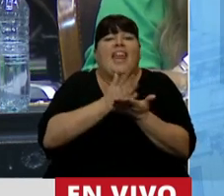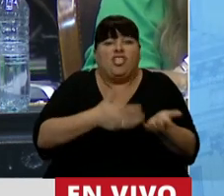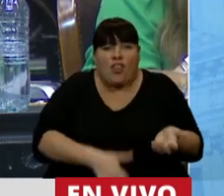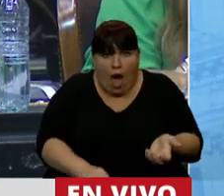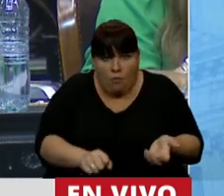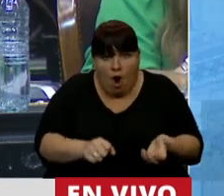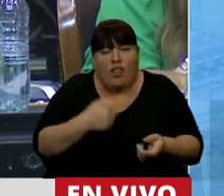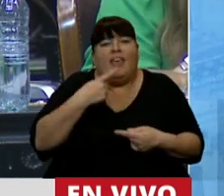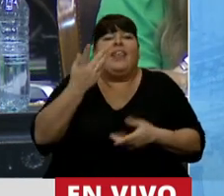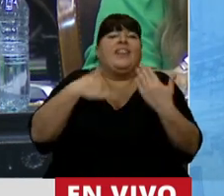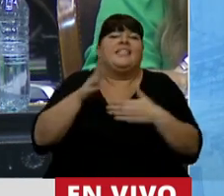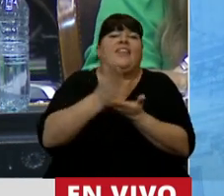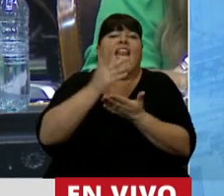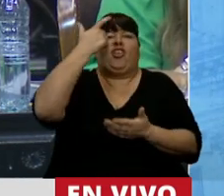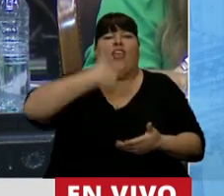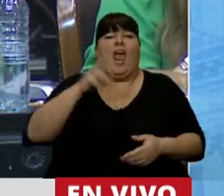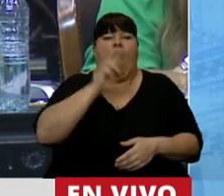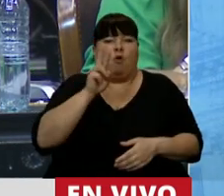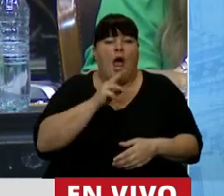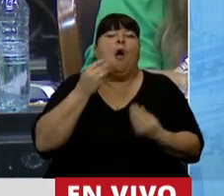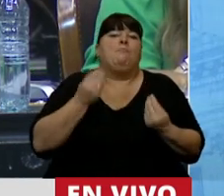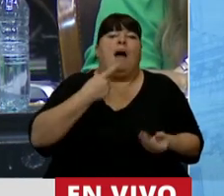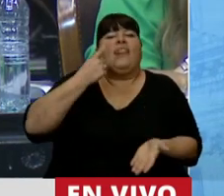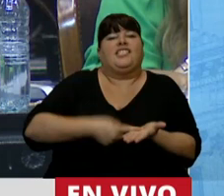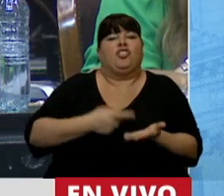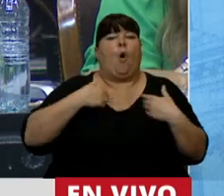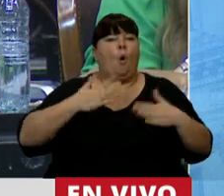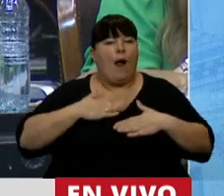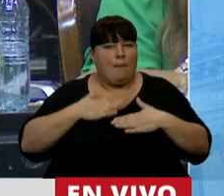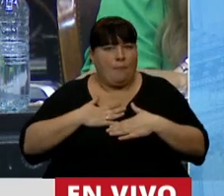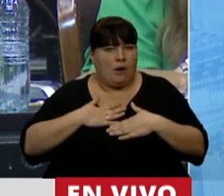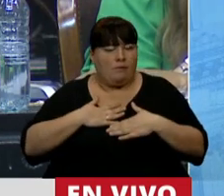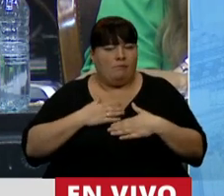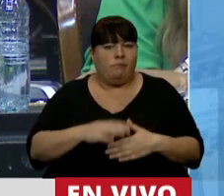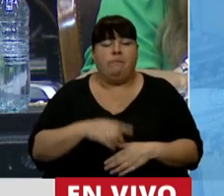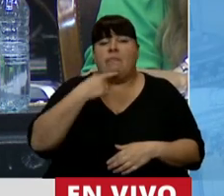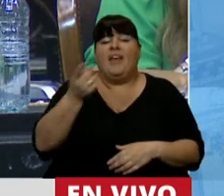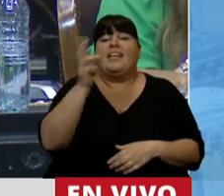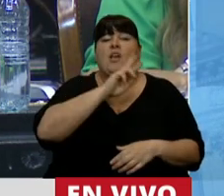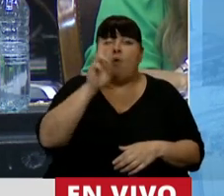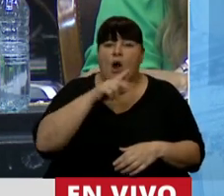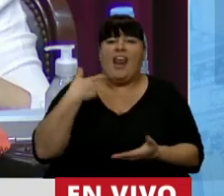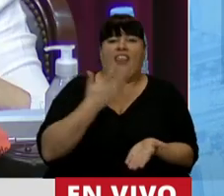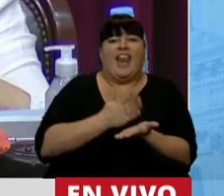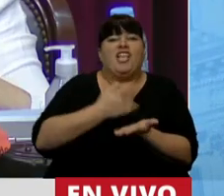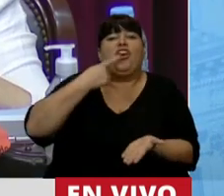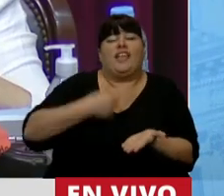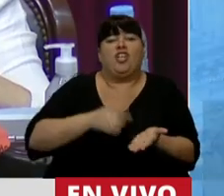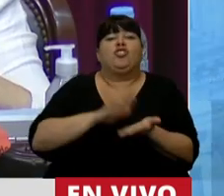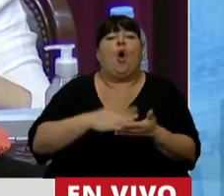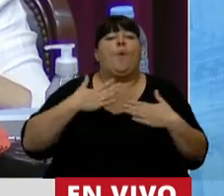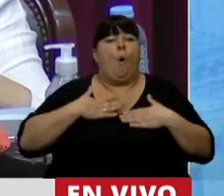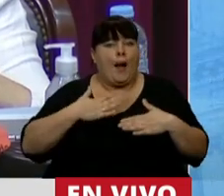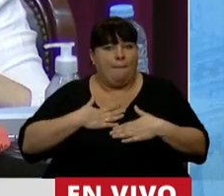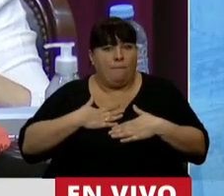aborto se suele fundar en el derecho de la mujer para disponer de su propio cuerpo. Se dice que las mujeres tenemos derecho a decidir sobre